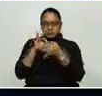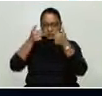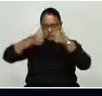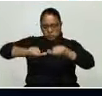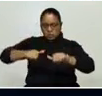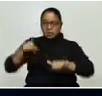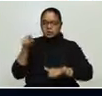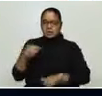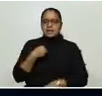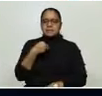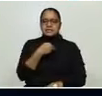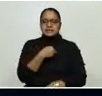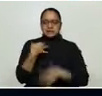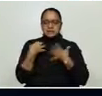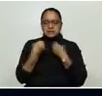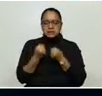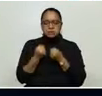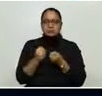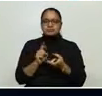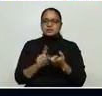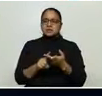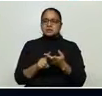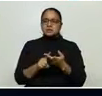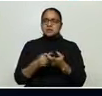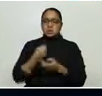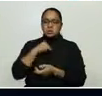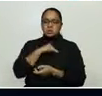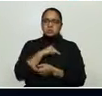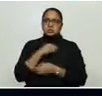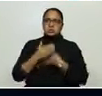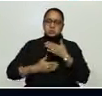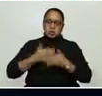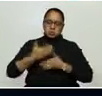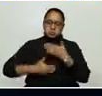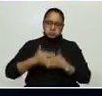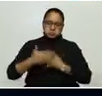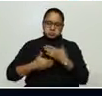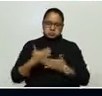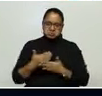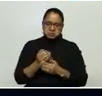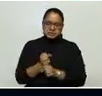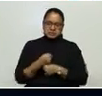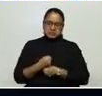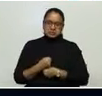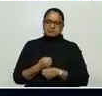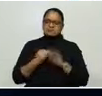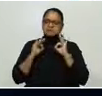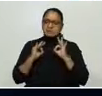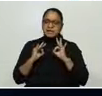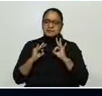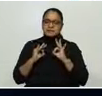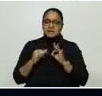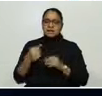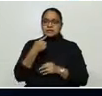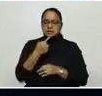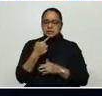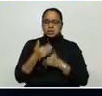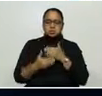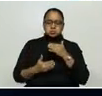la ministra de Salud en que lo que se ha hecho hasta ahorita es lo que nos ha permitido